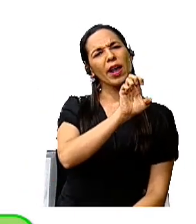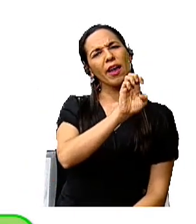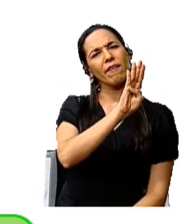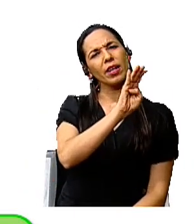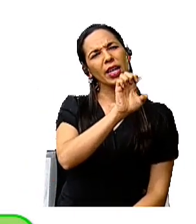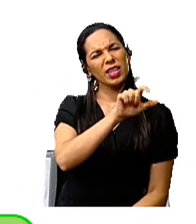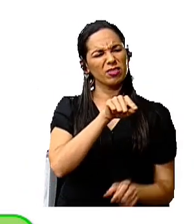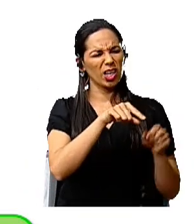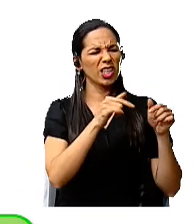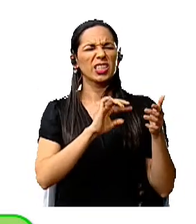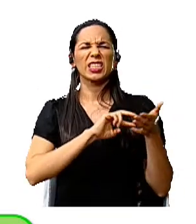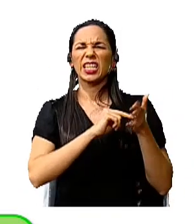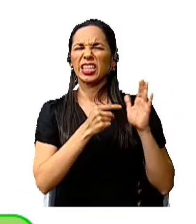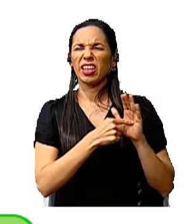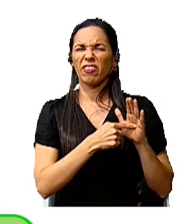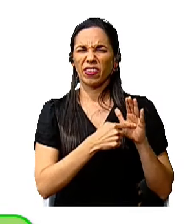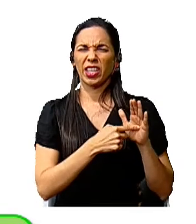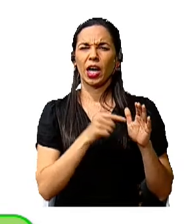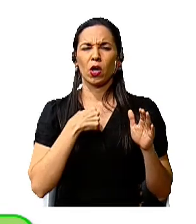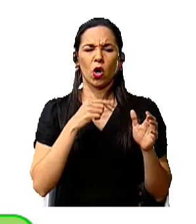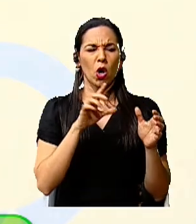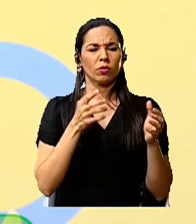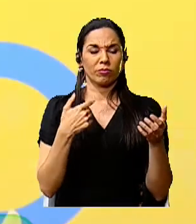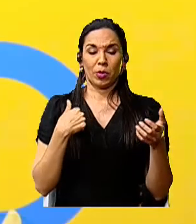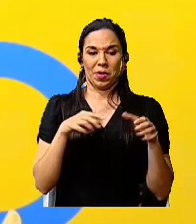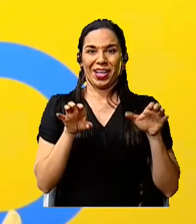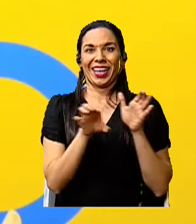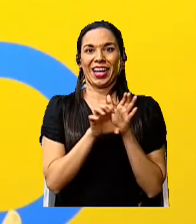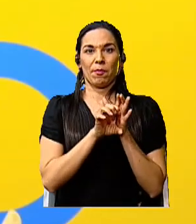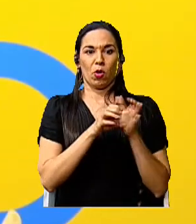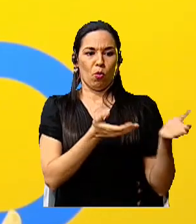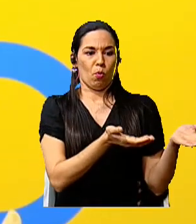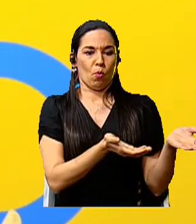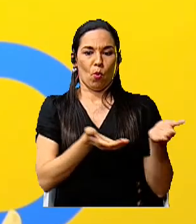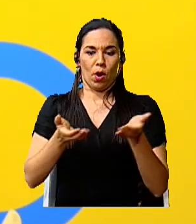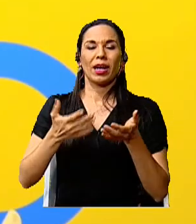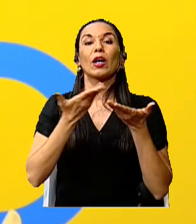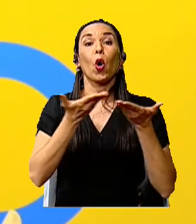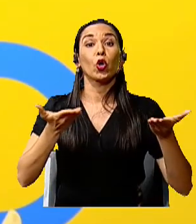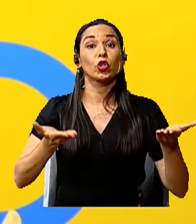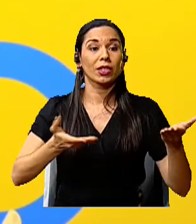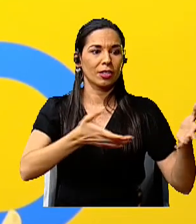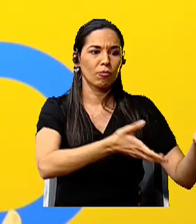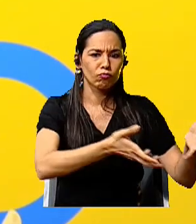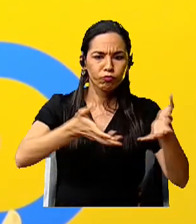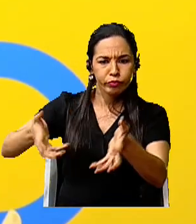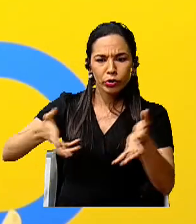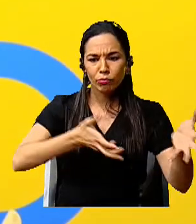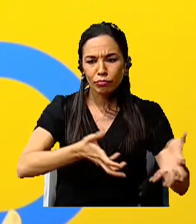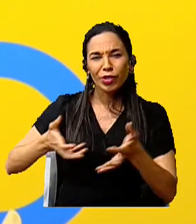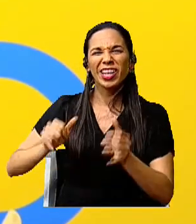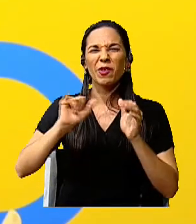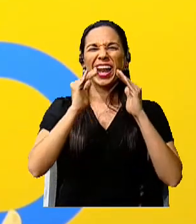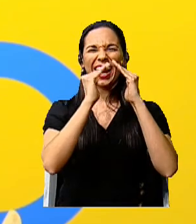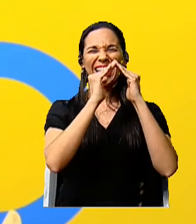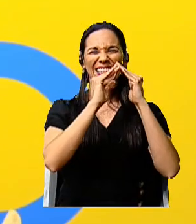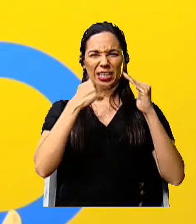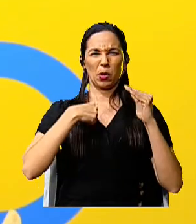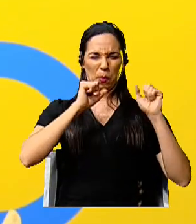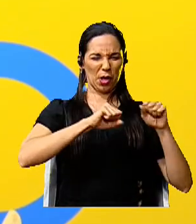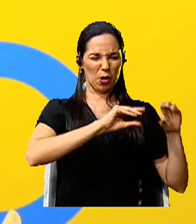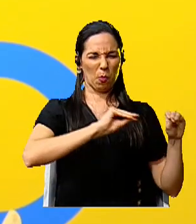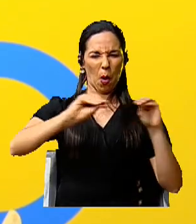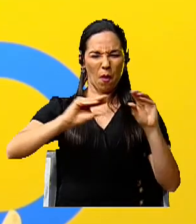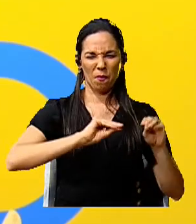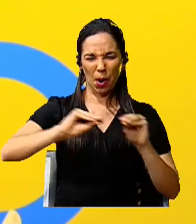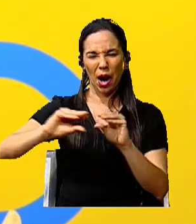decimos vamos a correr los muebles. ¿Por qué? Porque nosotros podemos moverlos, podemos trasladarnos. Entonces,